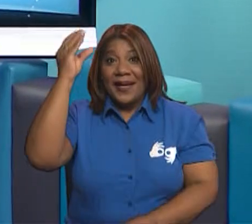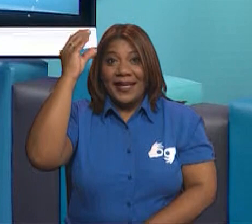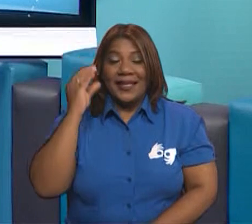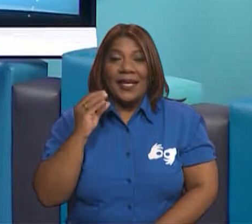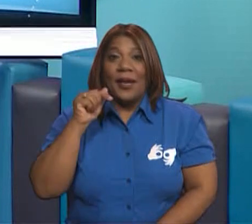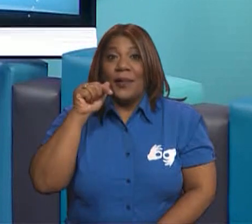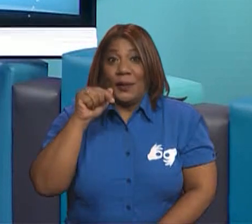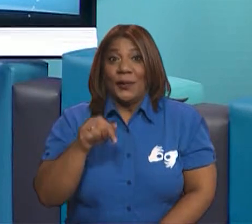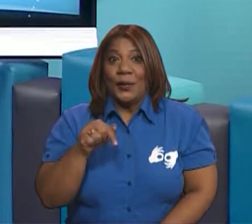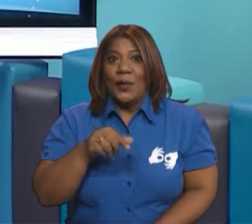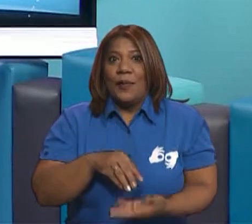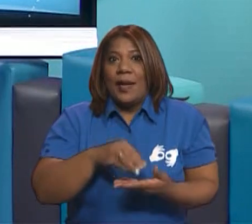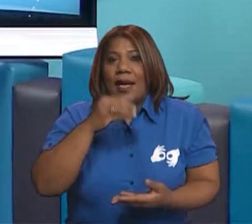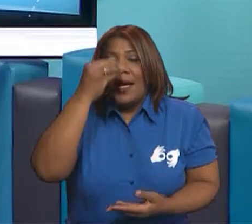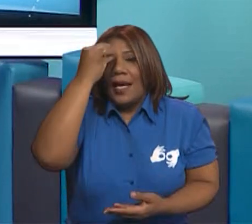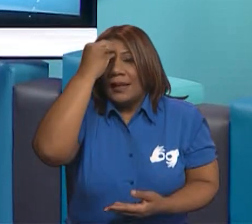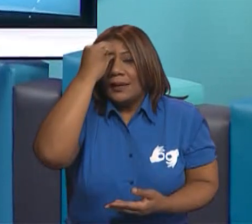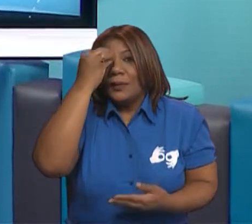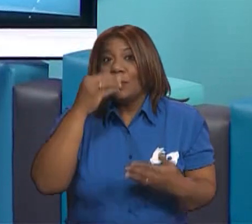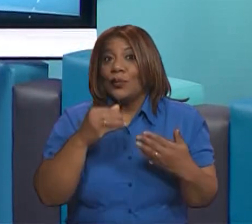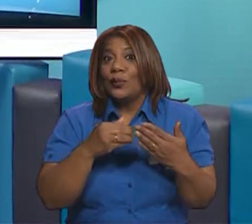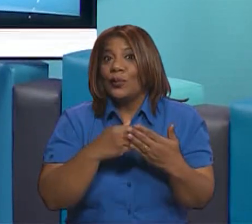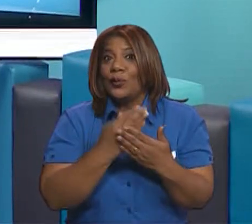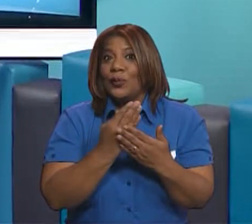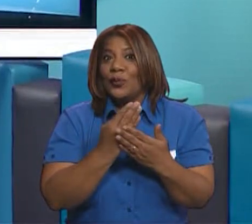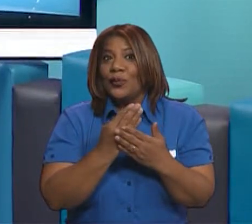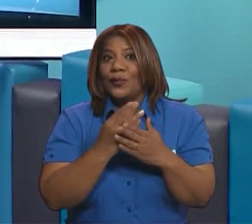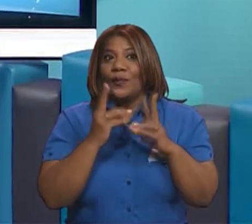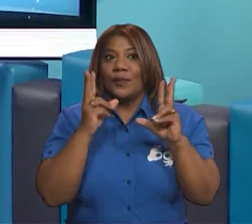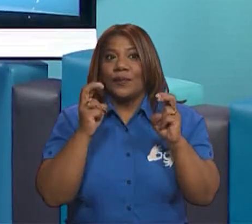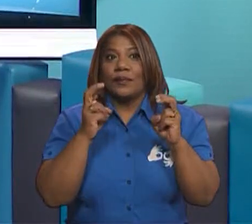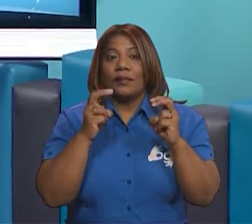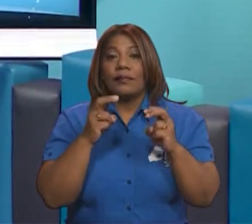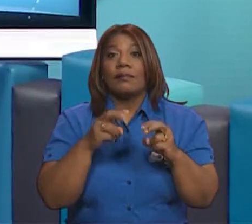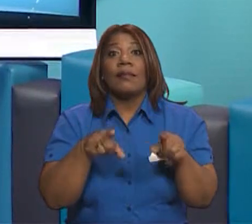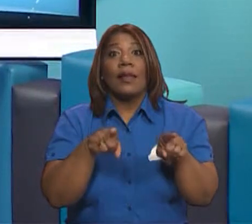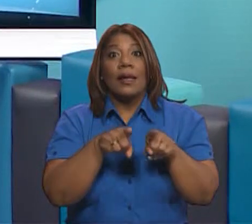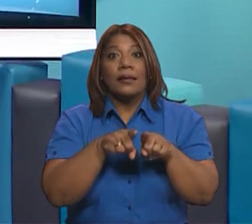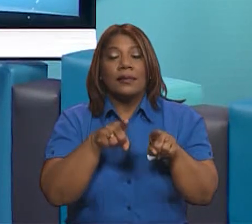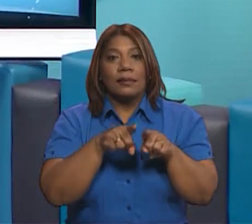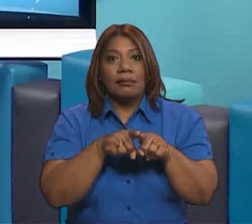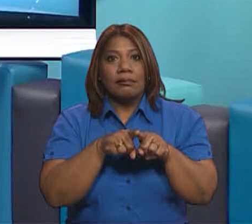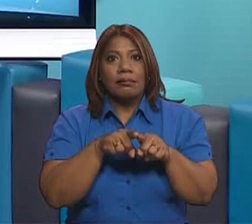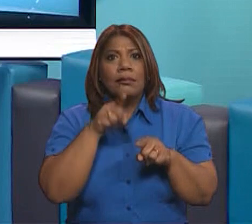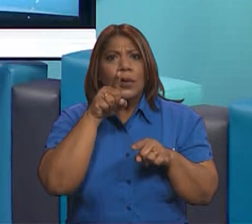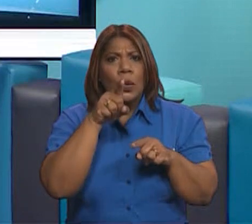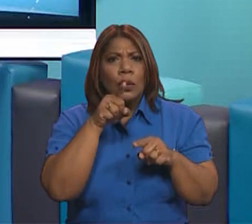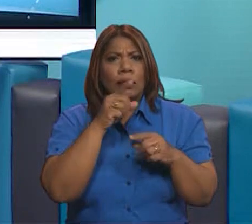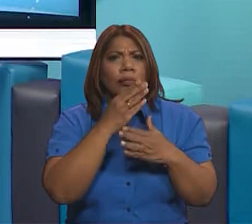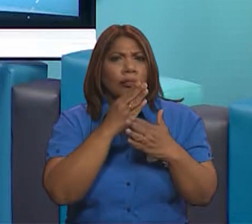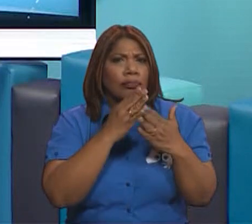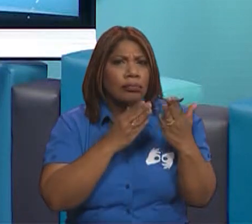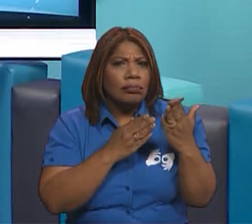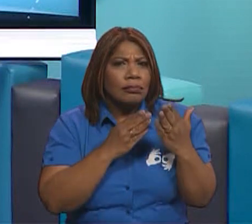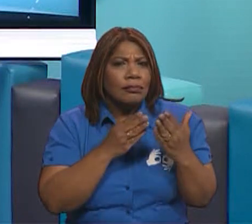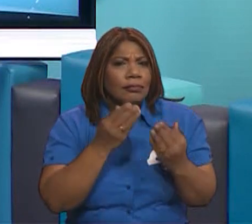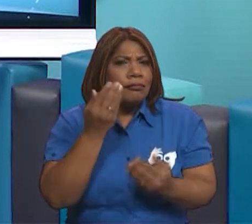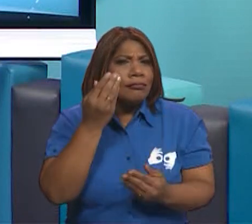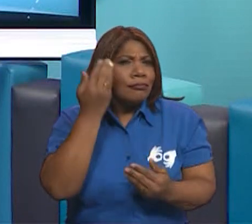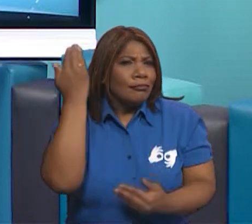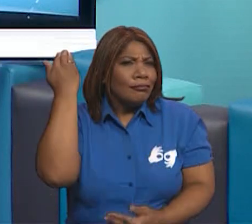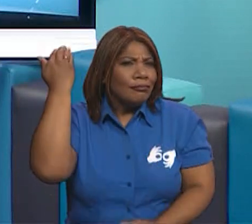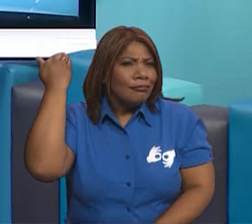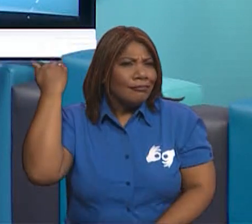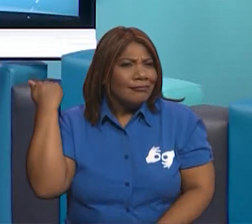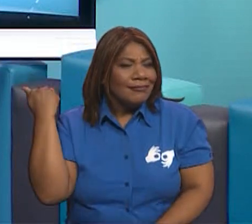clase de hoy vamos a aprender un nuevo concepto, pero que está muy relacionado con un tema que ya ustedes conocen desde antes. Y se